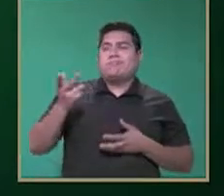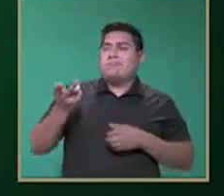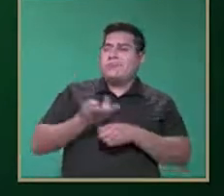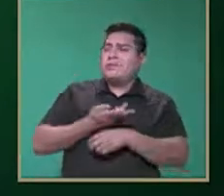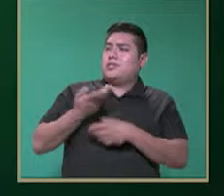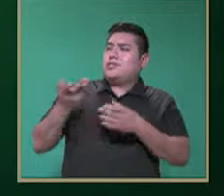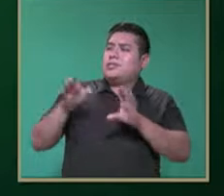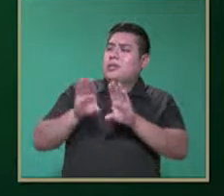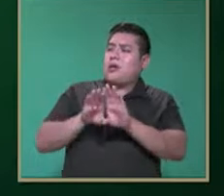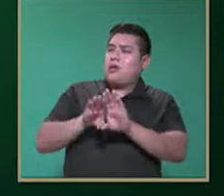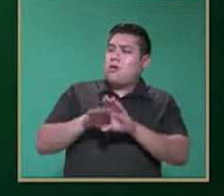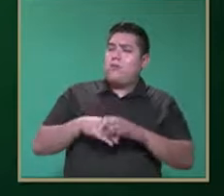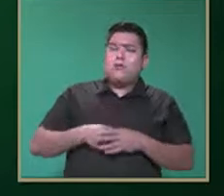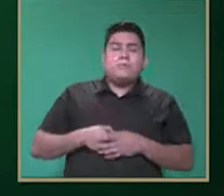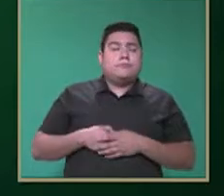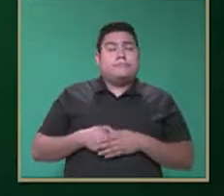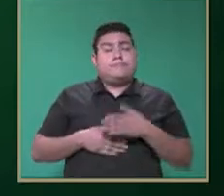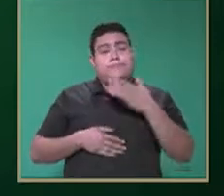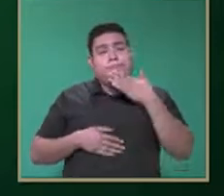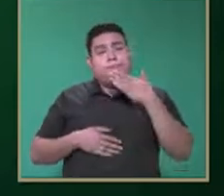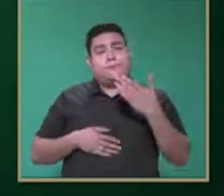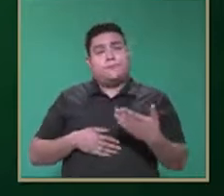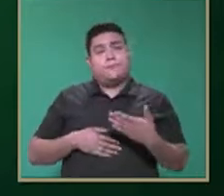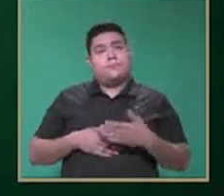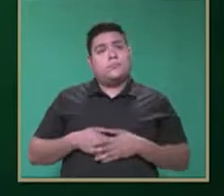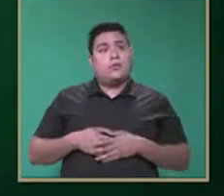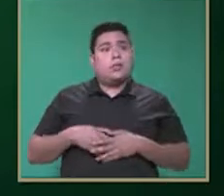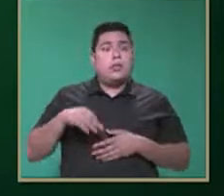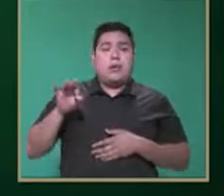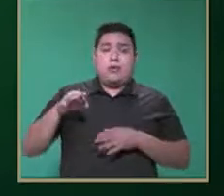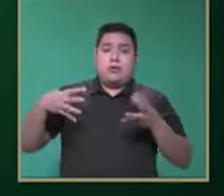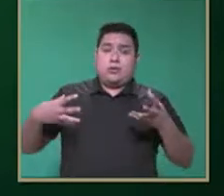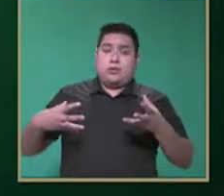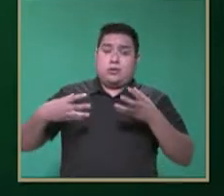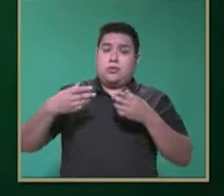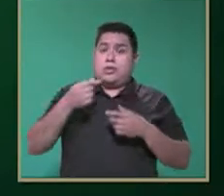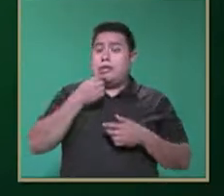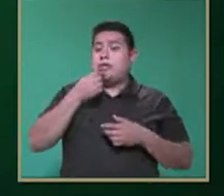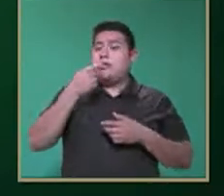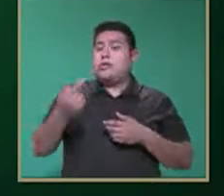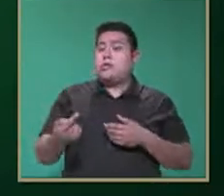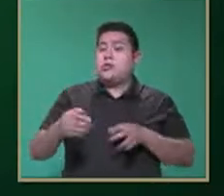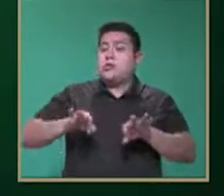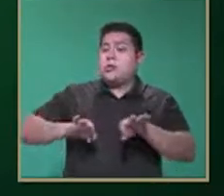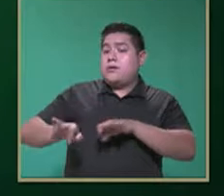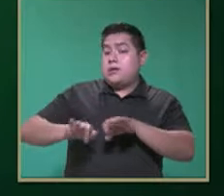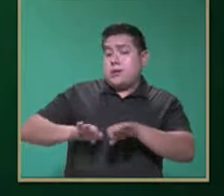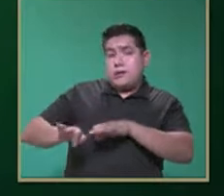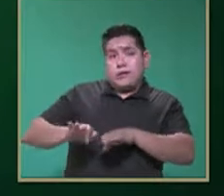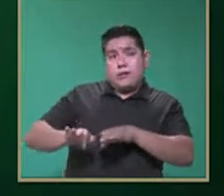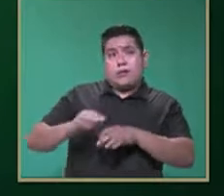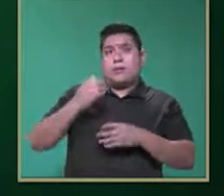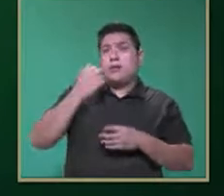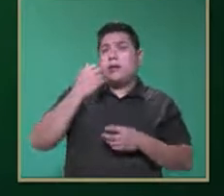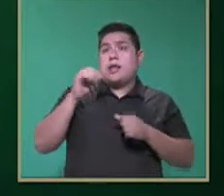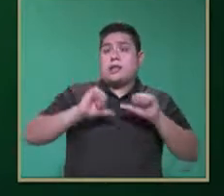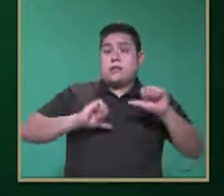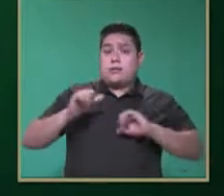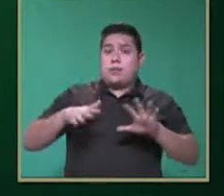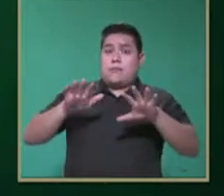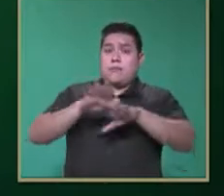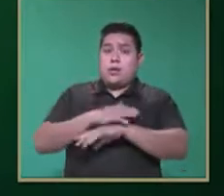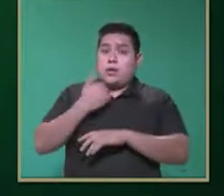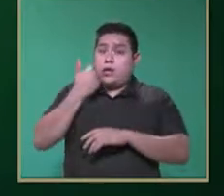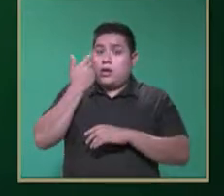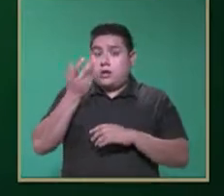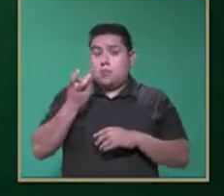esto? Bueno, que al momento que nosotros estamos trabajando con el menor, a lo mejor nosotros queremos cambiar la actividad y esto